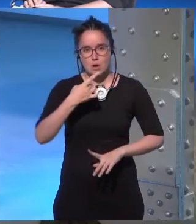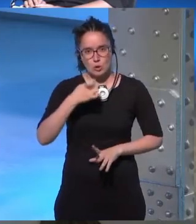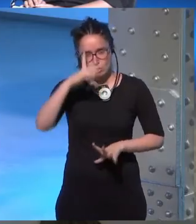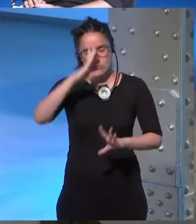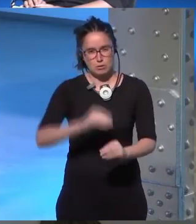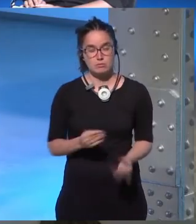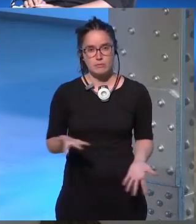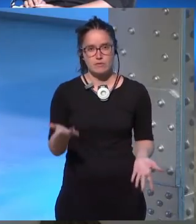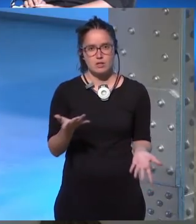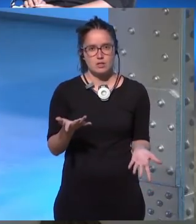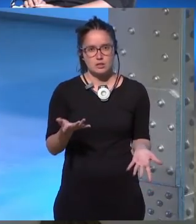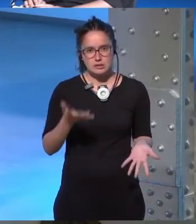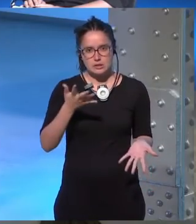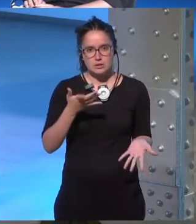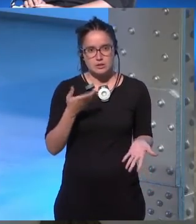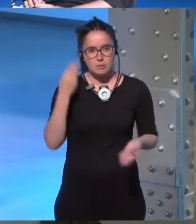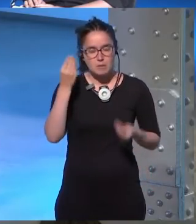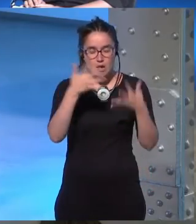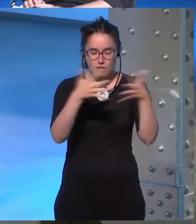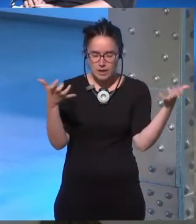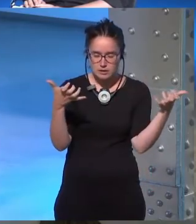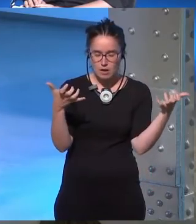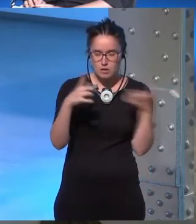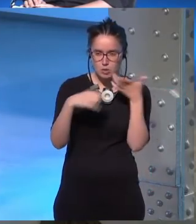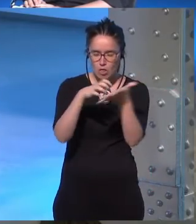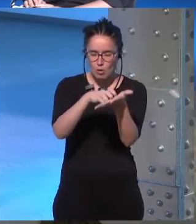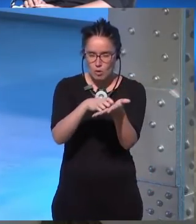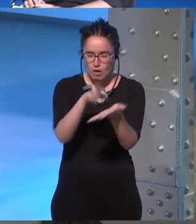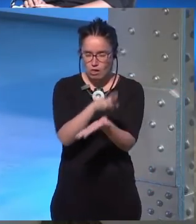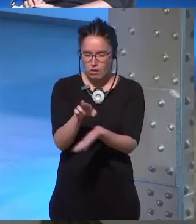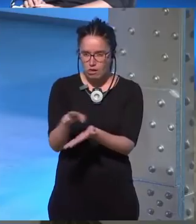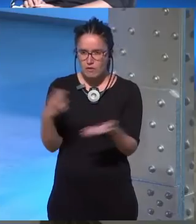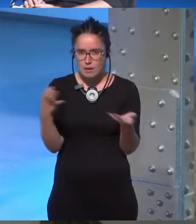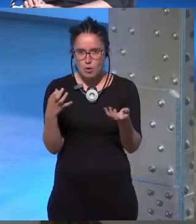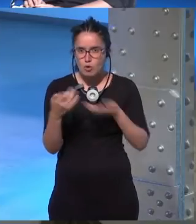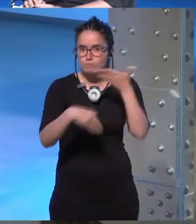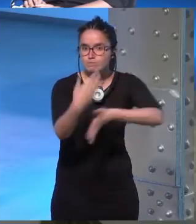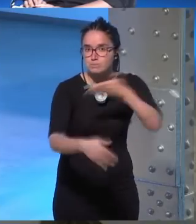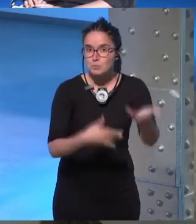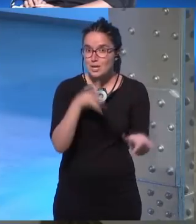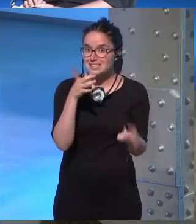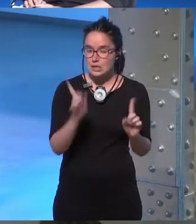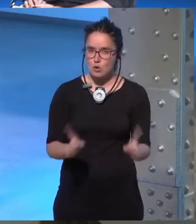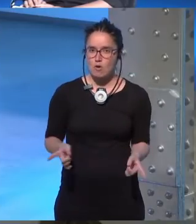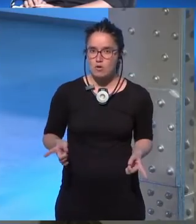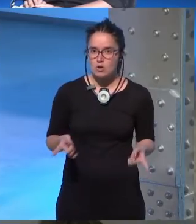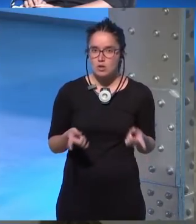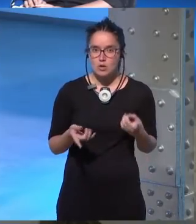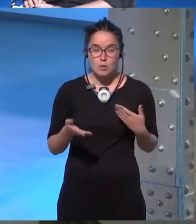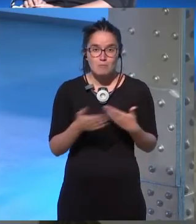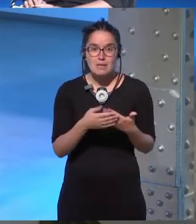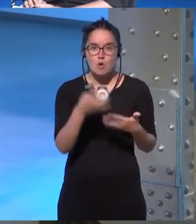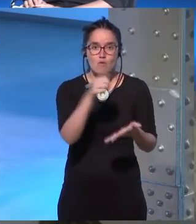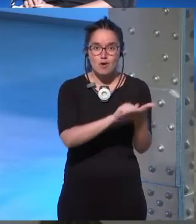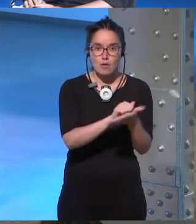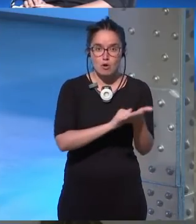me haría plantearme cada frase estaría dándole vueltas no tengo que tirar porque si no tengo que por lo menos acabar el primer